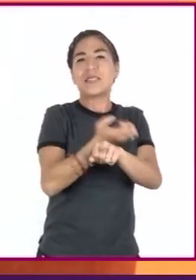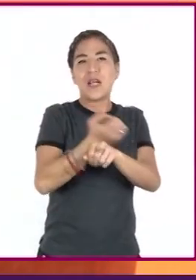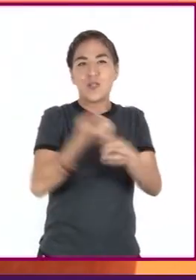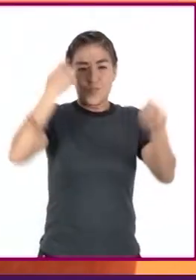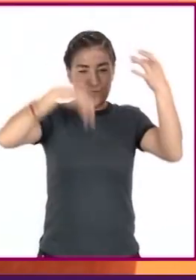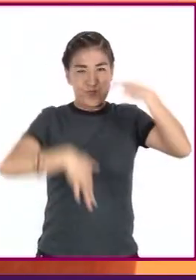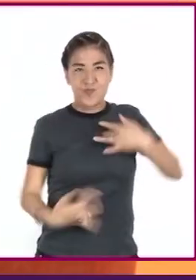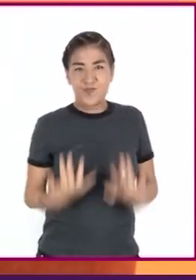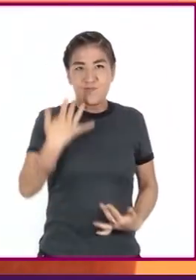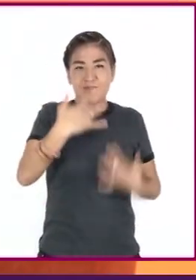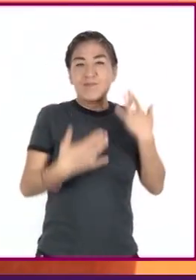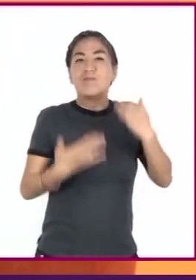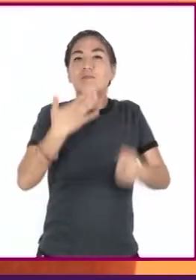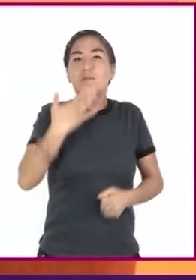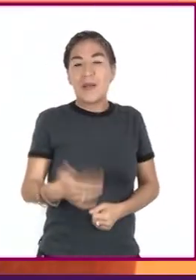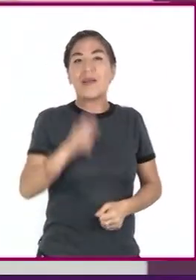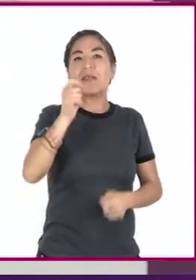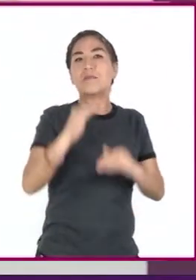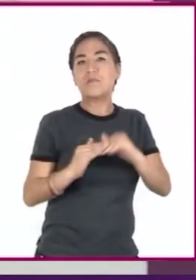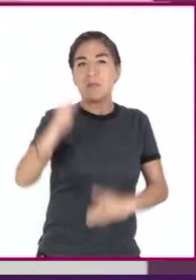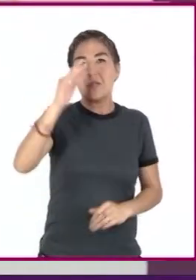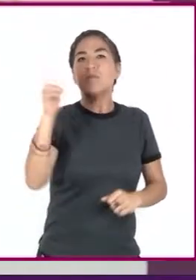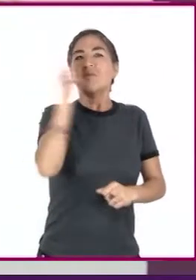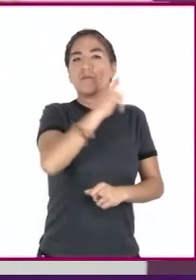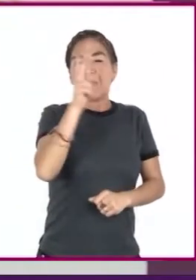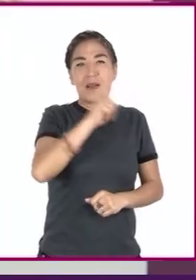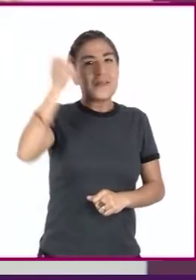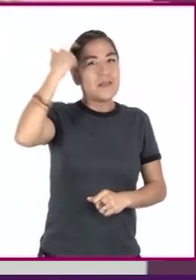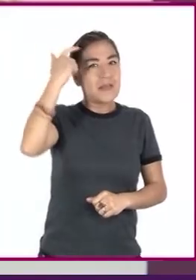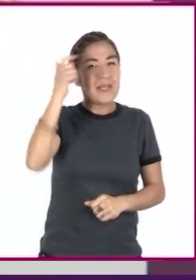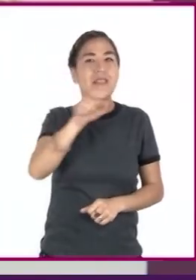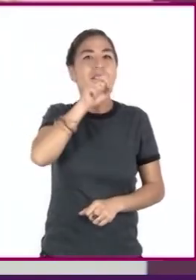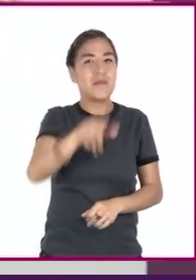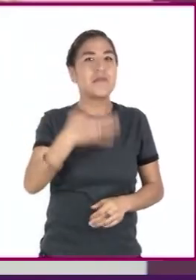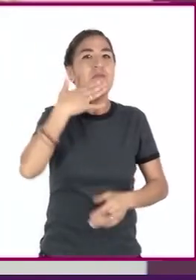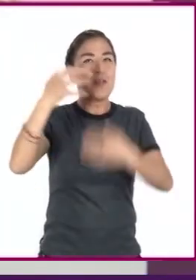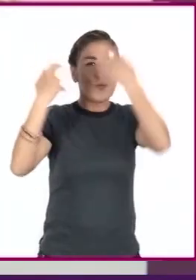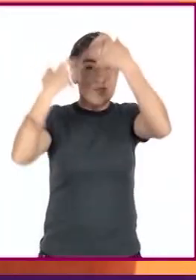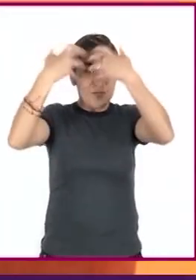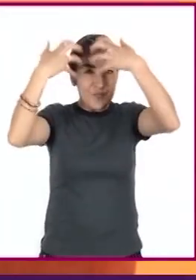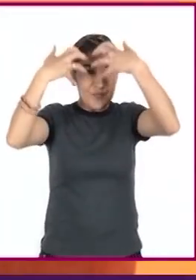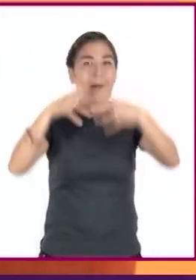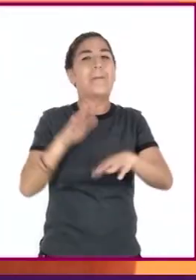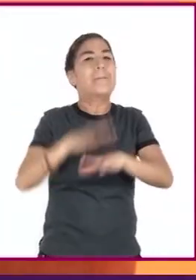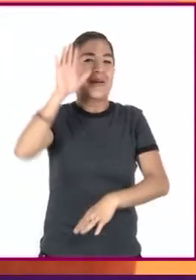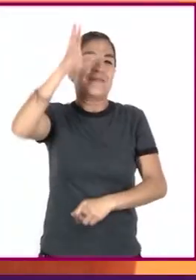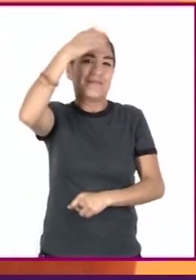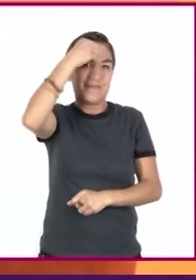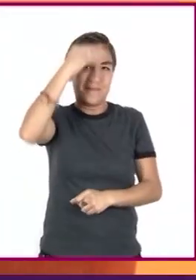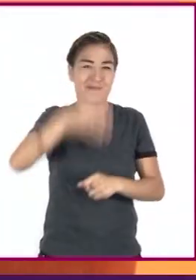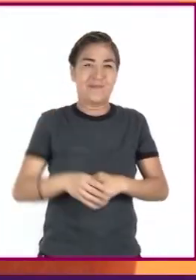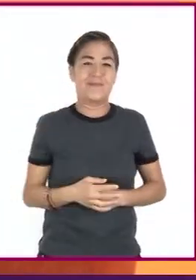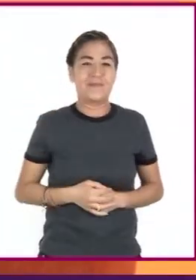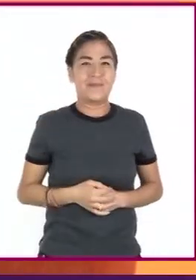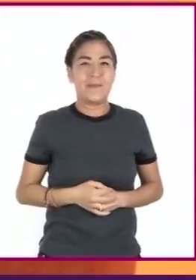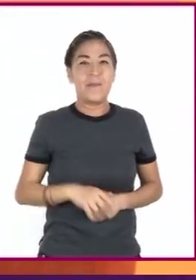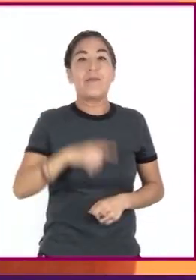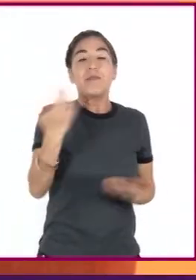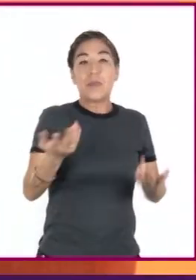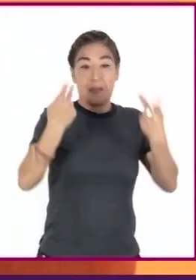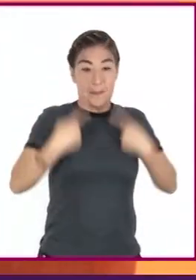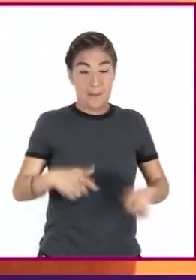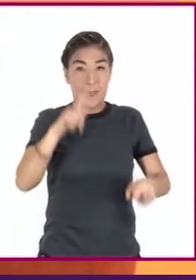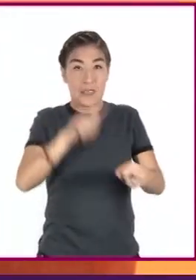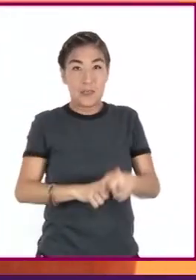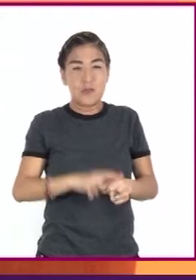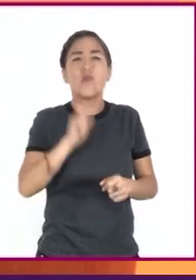lo que da como resultado una mayor oxigenación cerebral, por lo tanto, aprendemos más. En su persona,